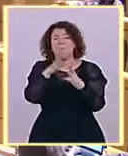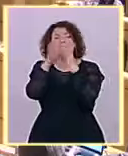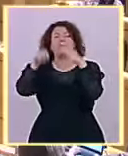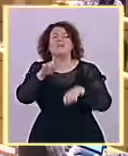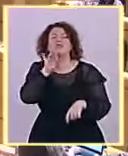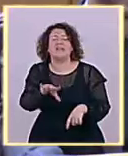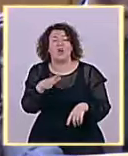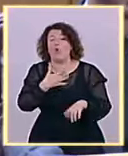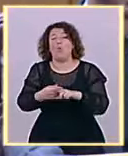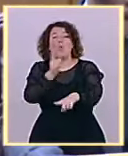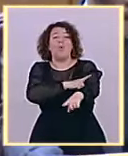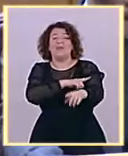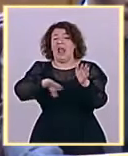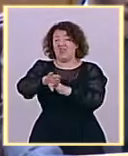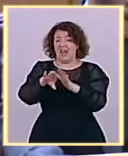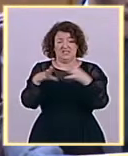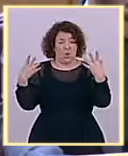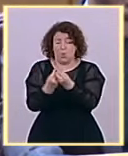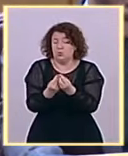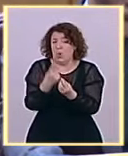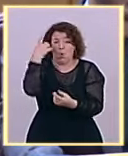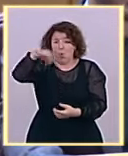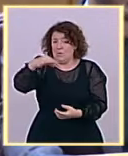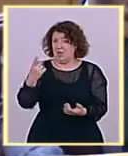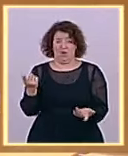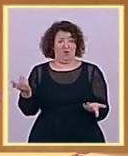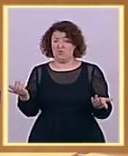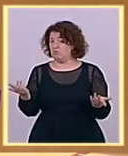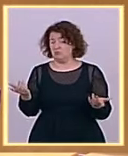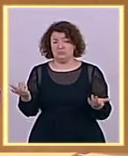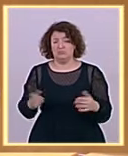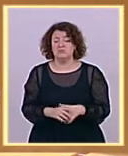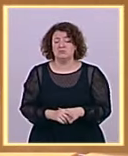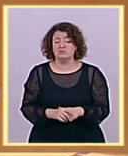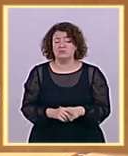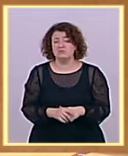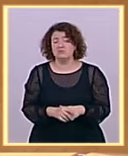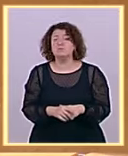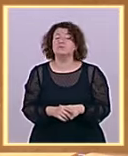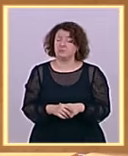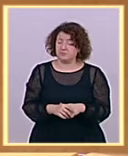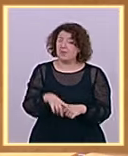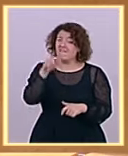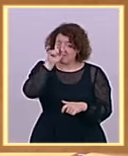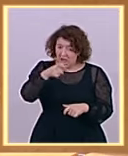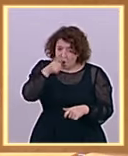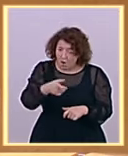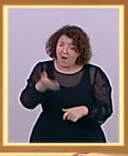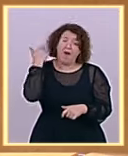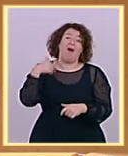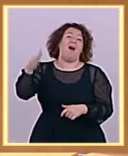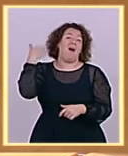Eso sí, señor Feijó, antaño, ustedes se han entendido con los